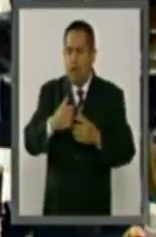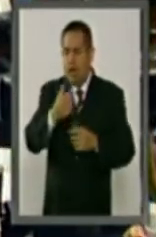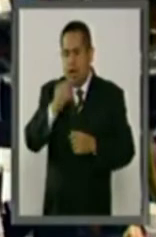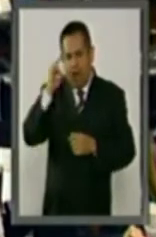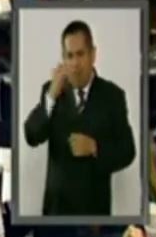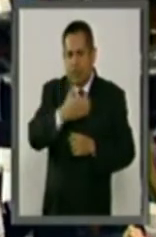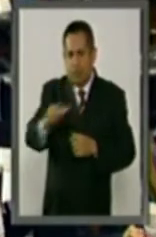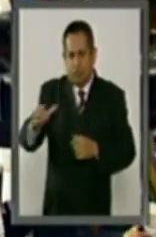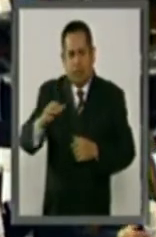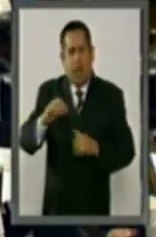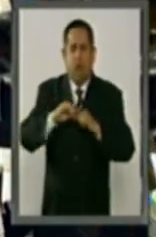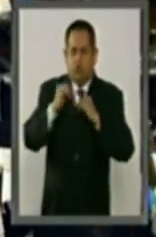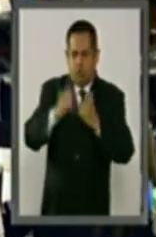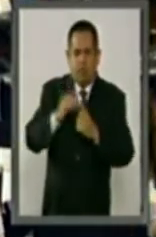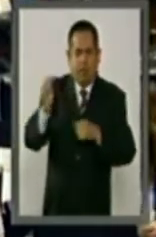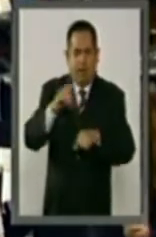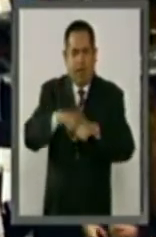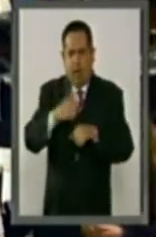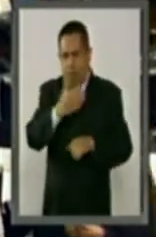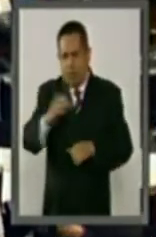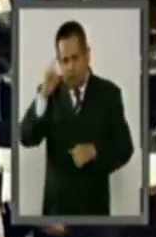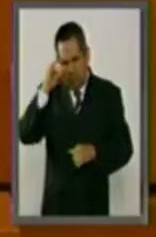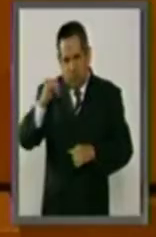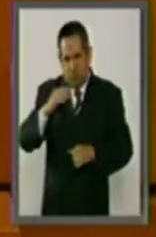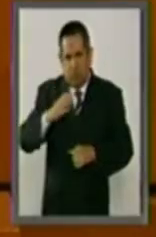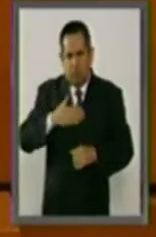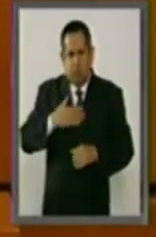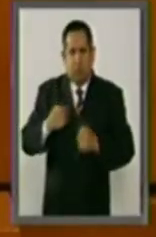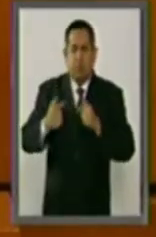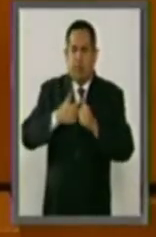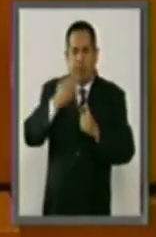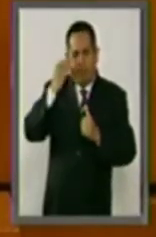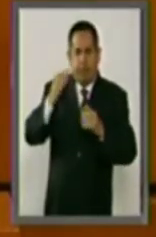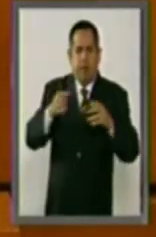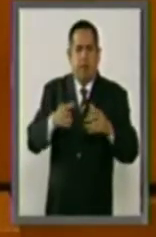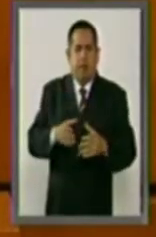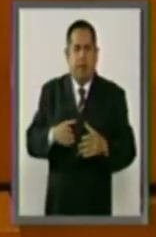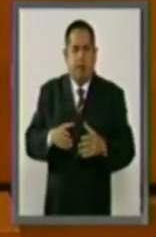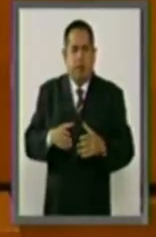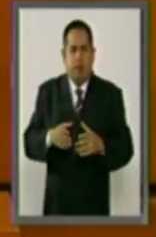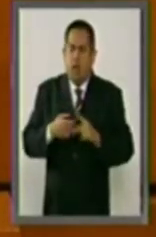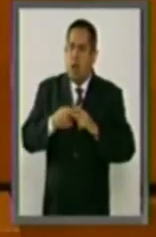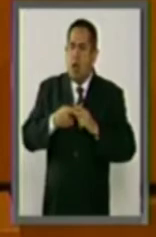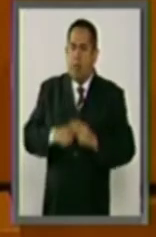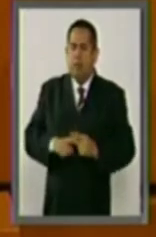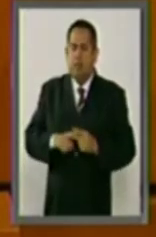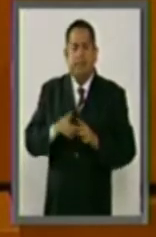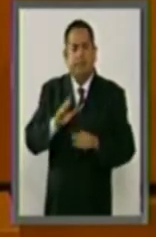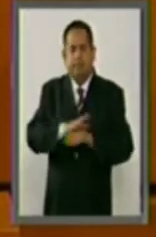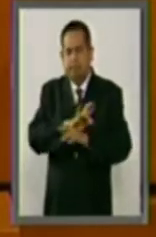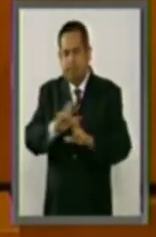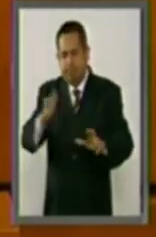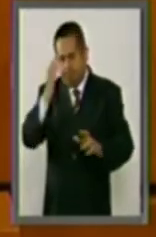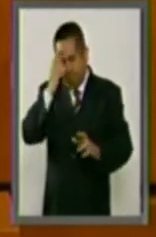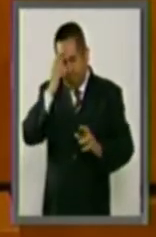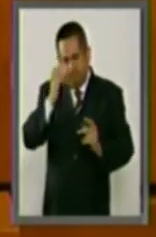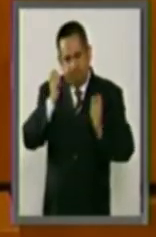Campesina, permítanme en mi intervención en primer tiempo iniciar haciendo un reconocimiento